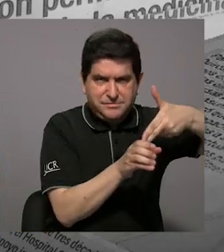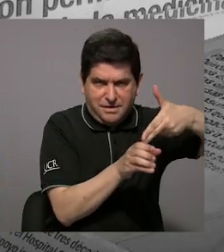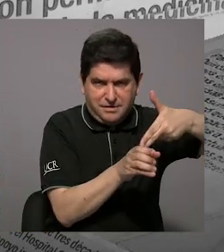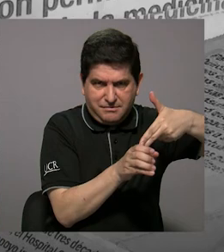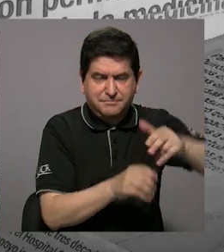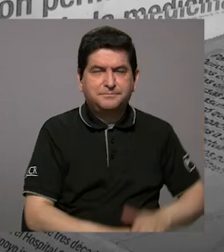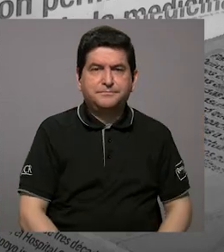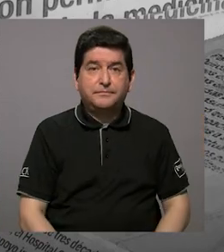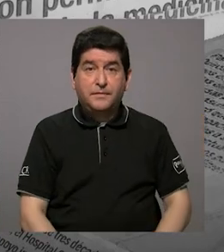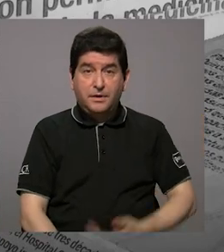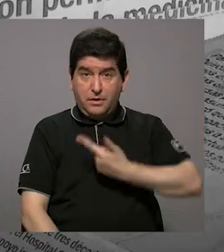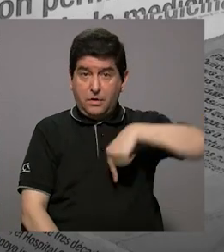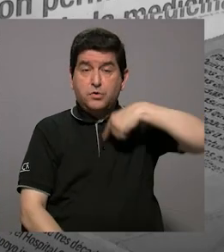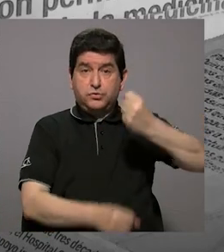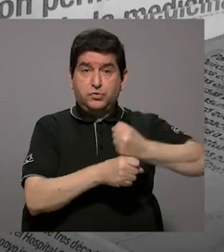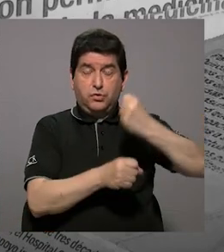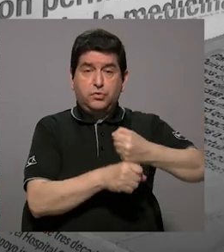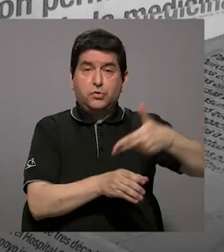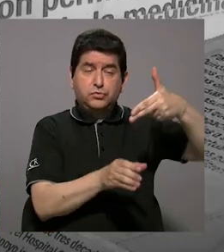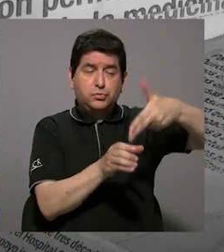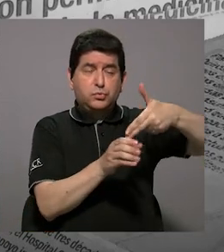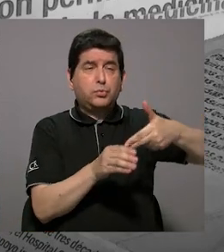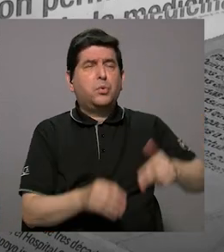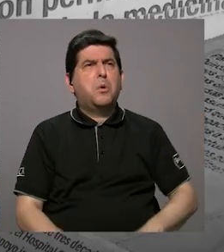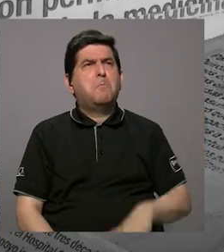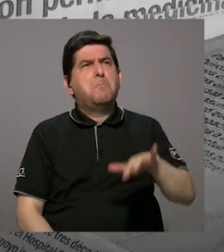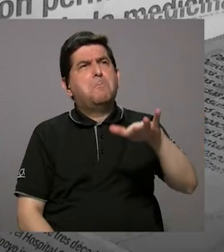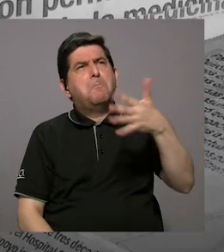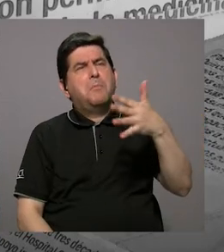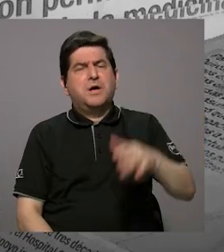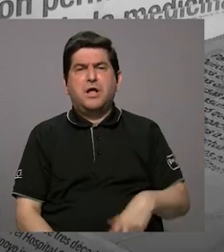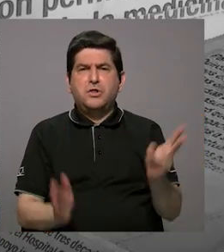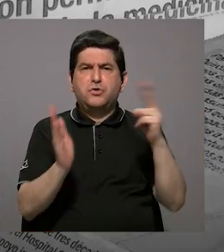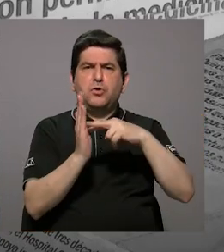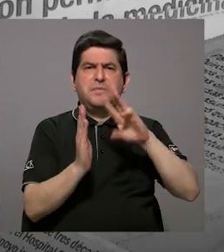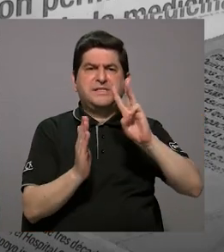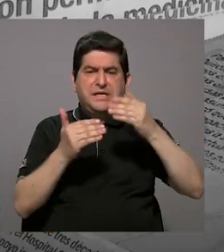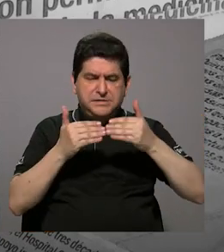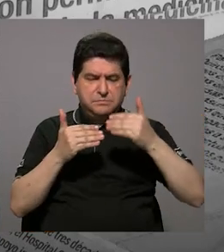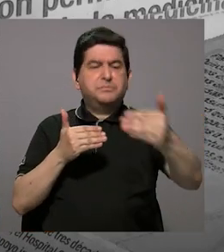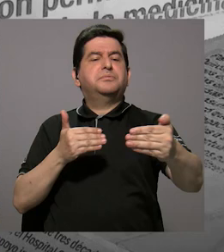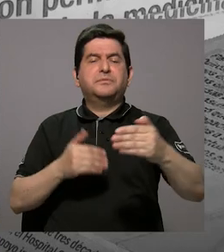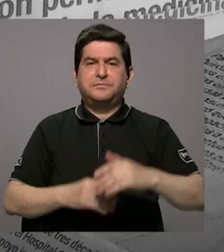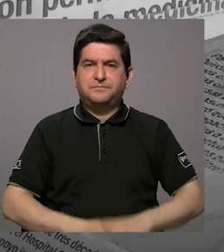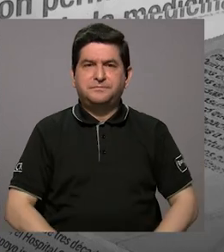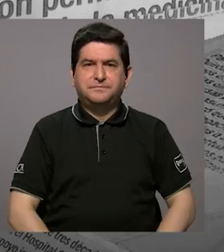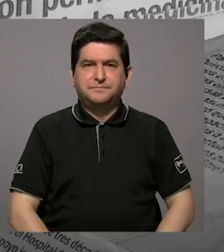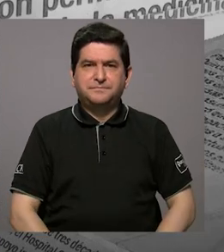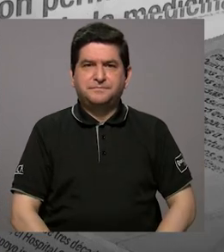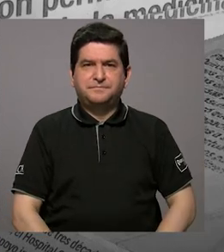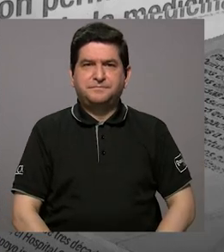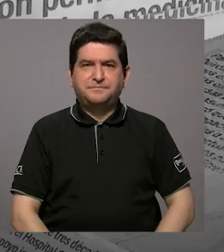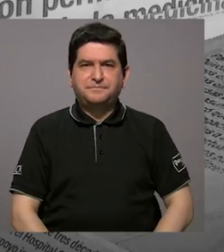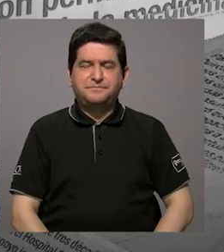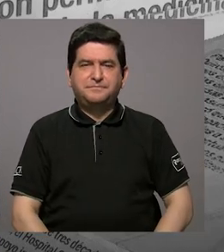hidrocarburos. Nosotros trabajamos con hidrocarburos desde aproximadamente el 2006 y